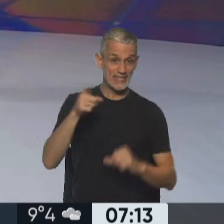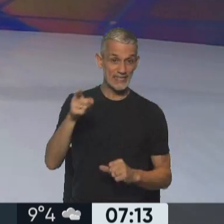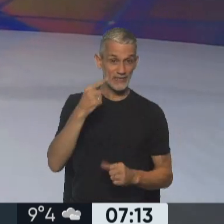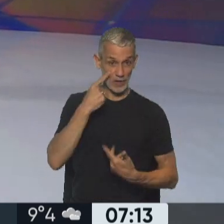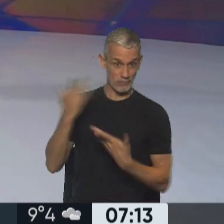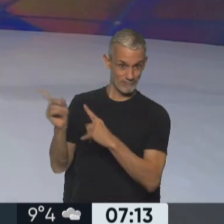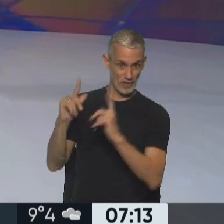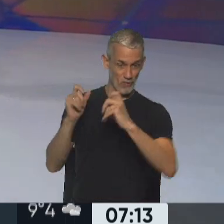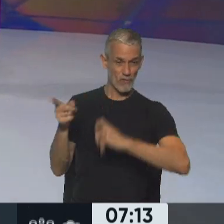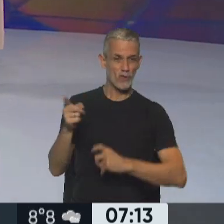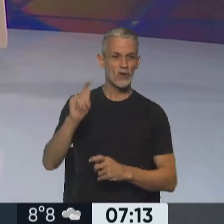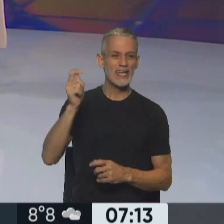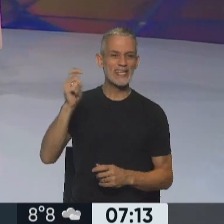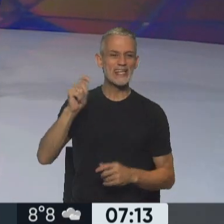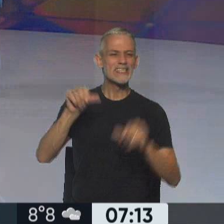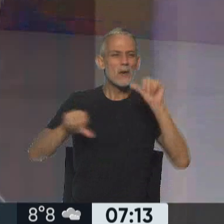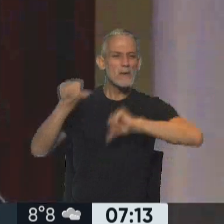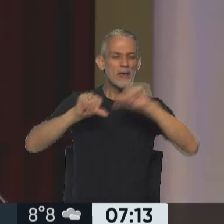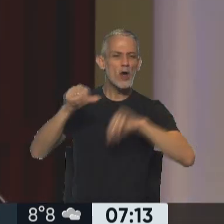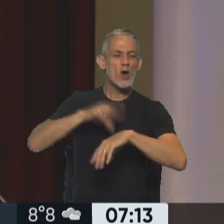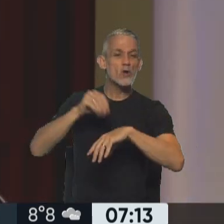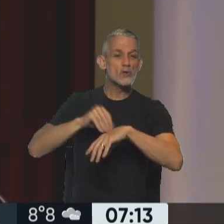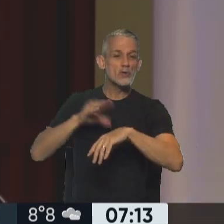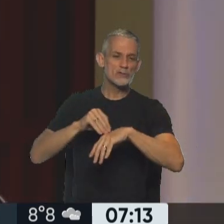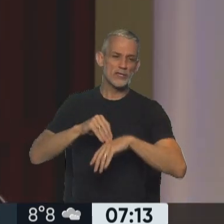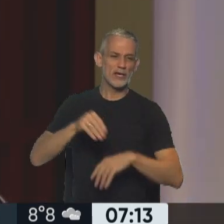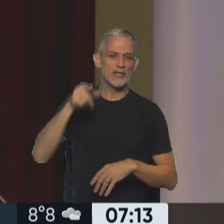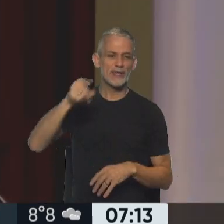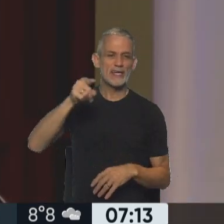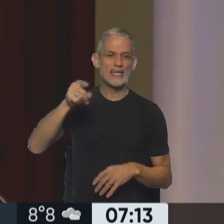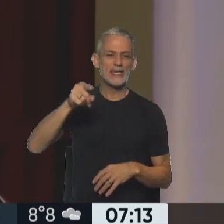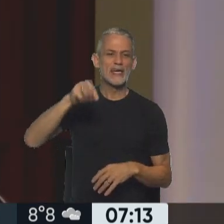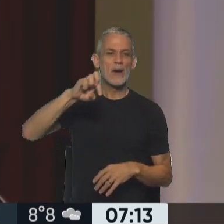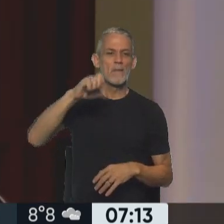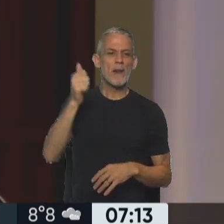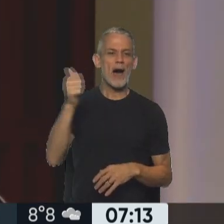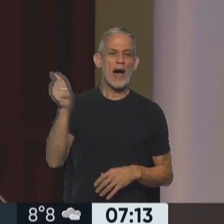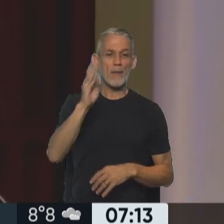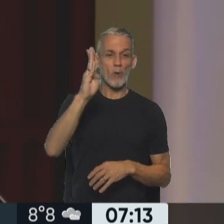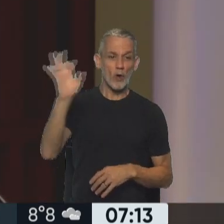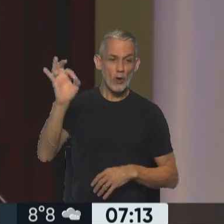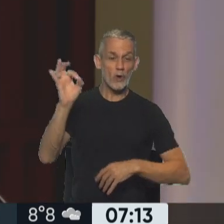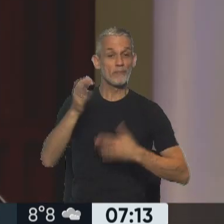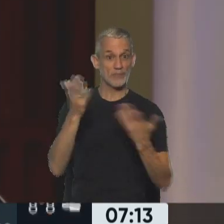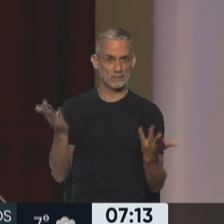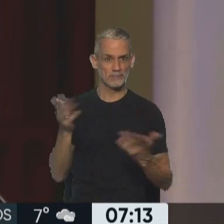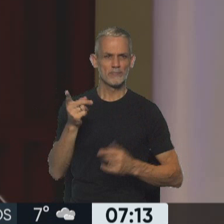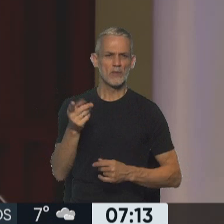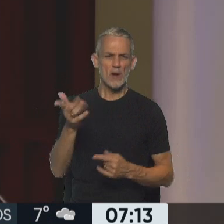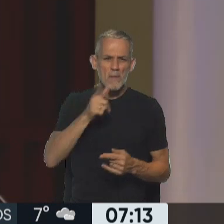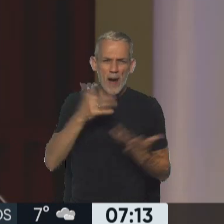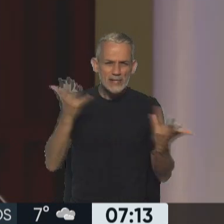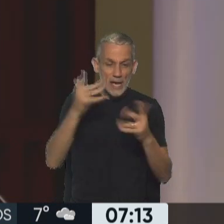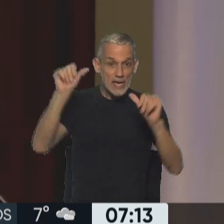mostrando. Se trata de un biólogo sueco, Vante Pavo. La academia explicó que el científico logró algo aparentemente imposible,